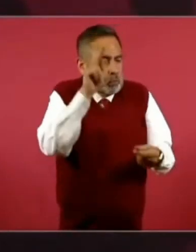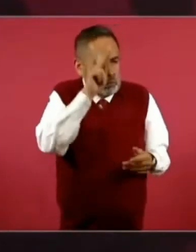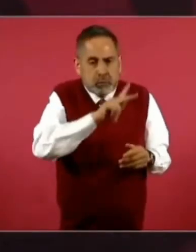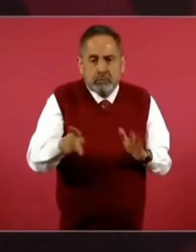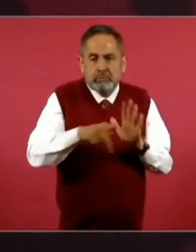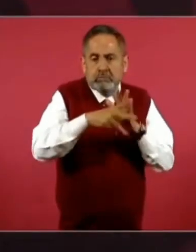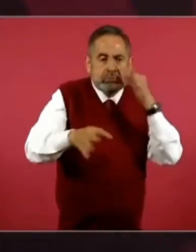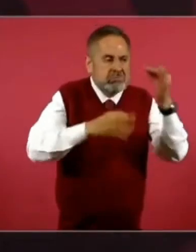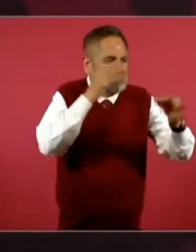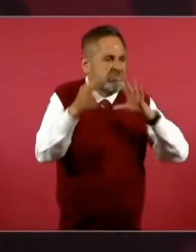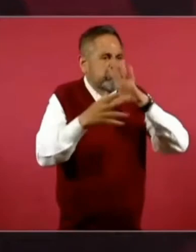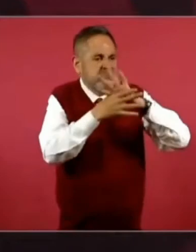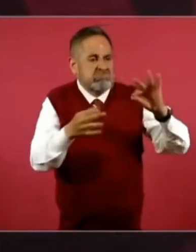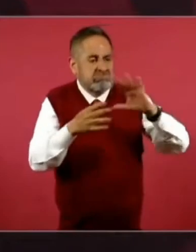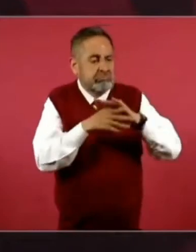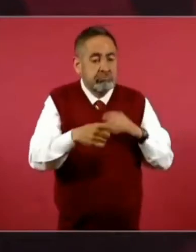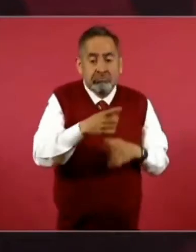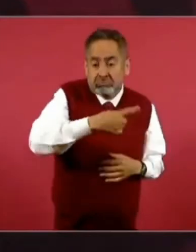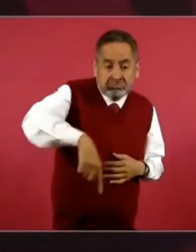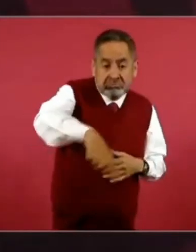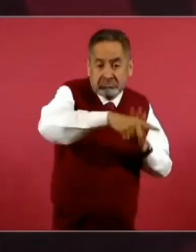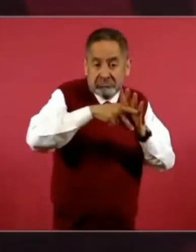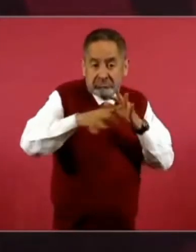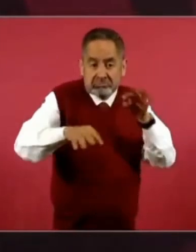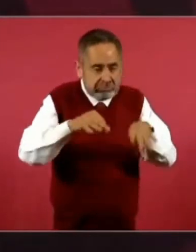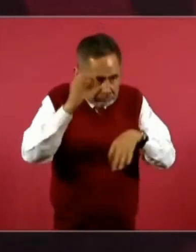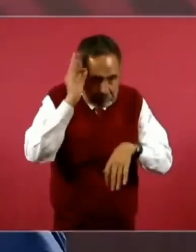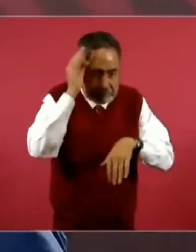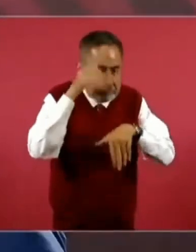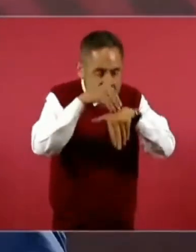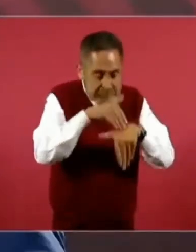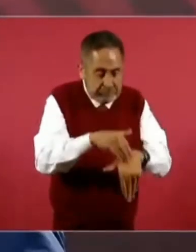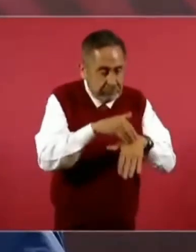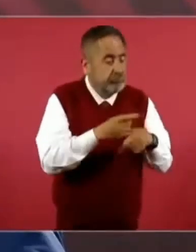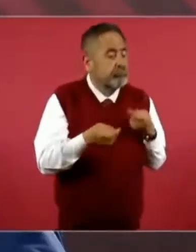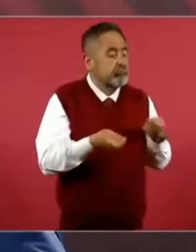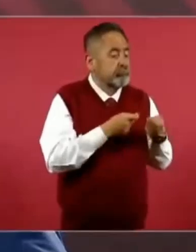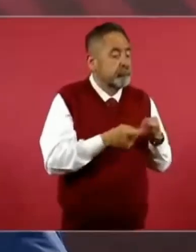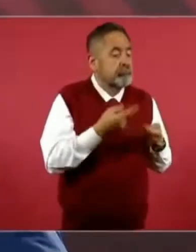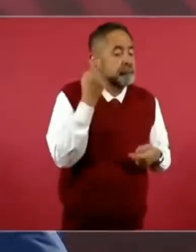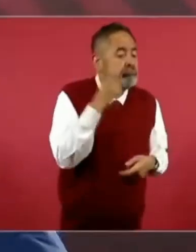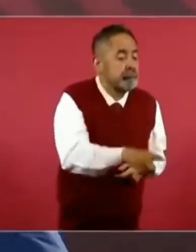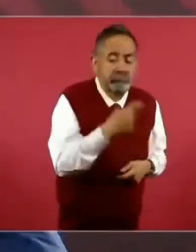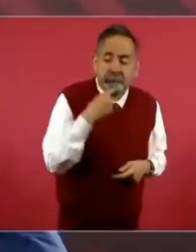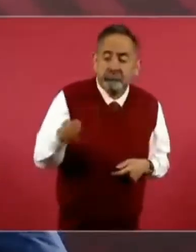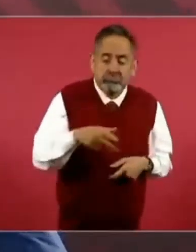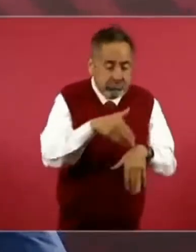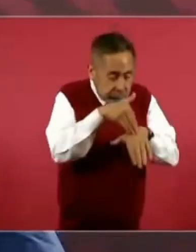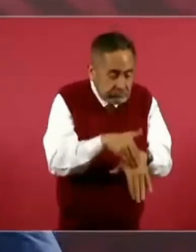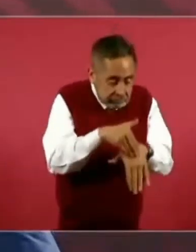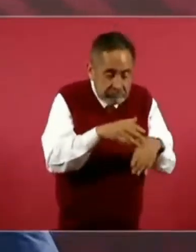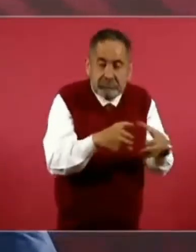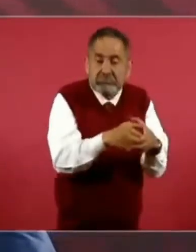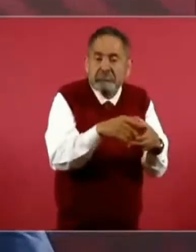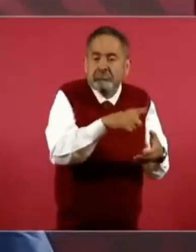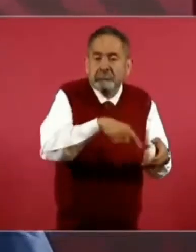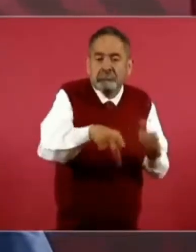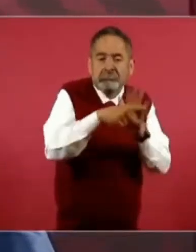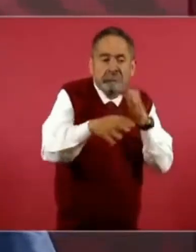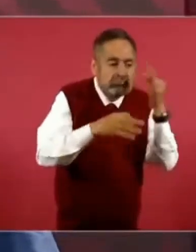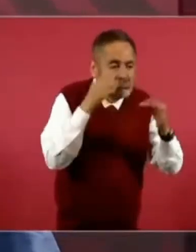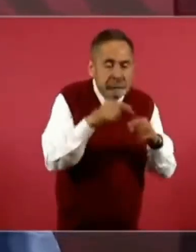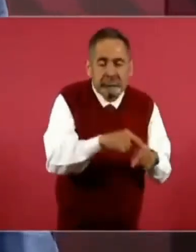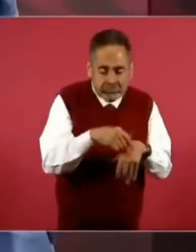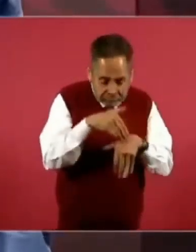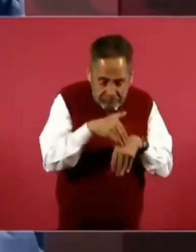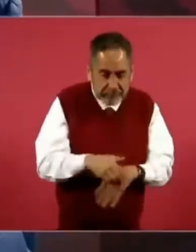información al servicio de la oligarquía para imponerse. cada